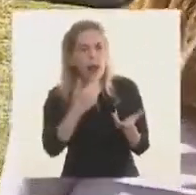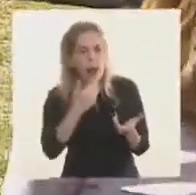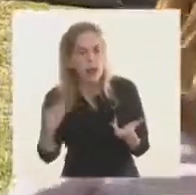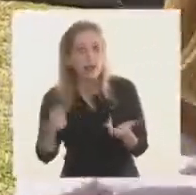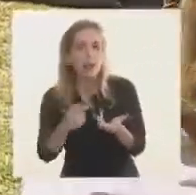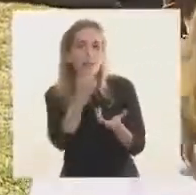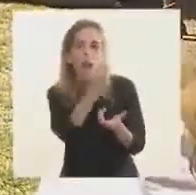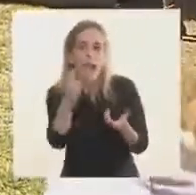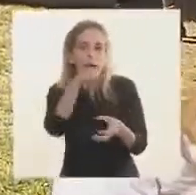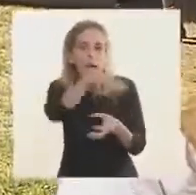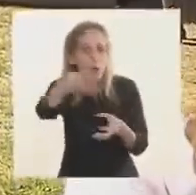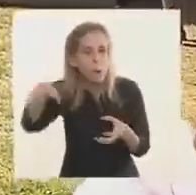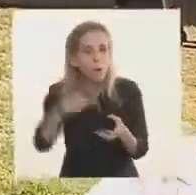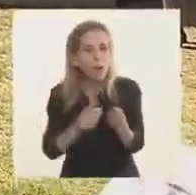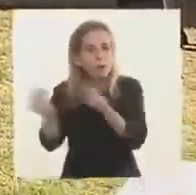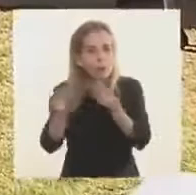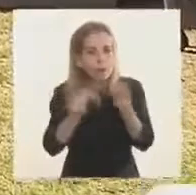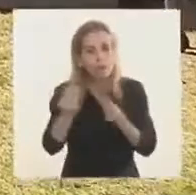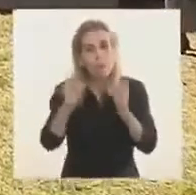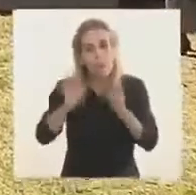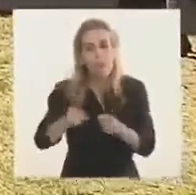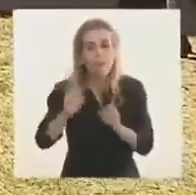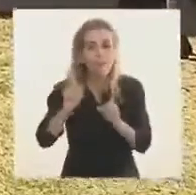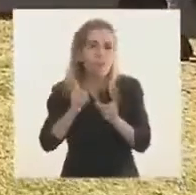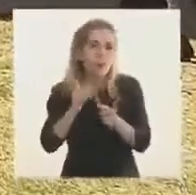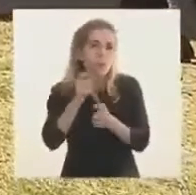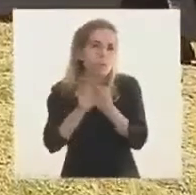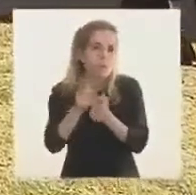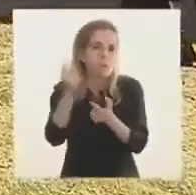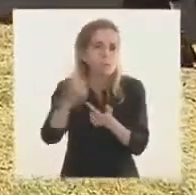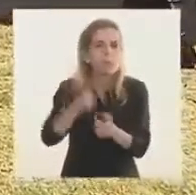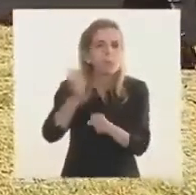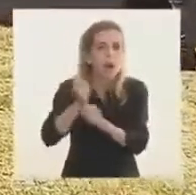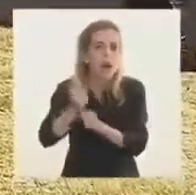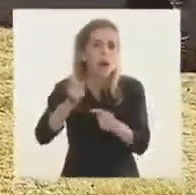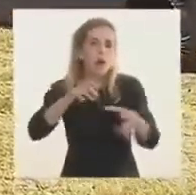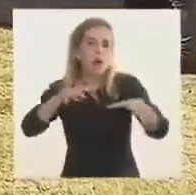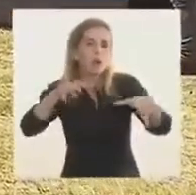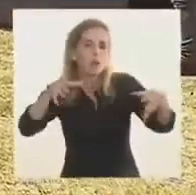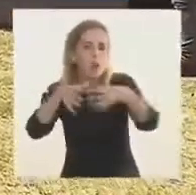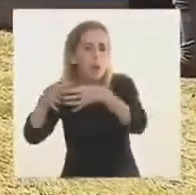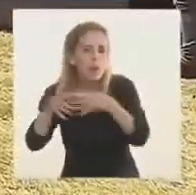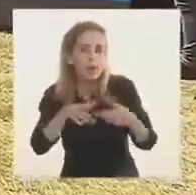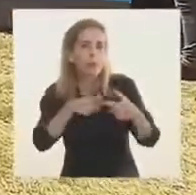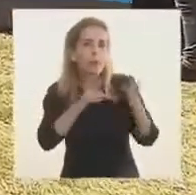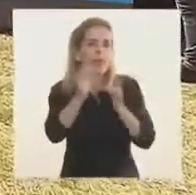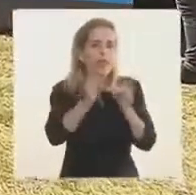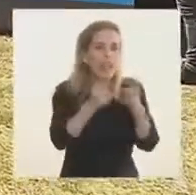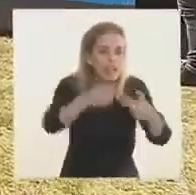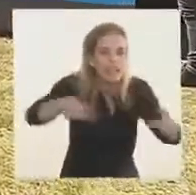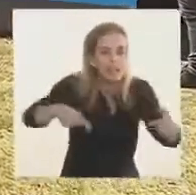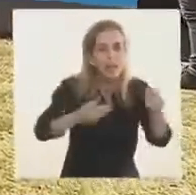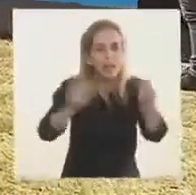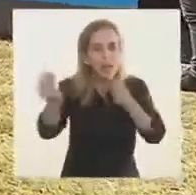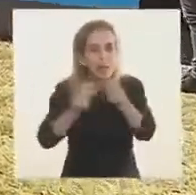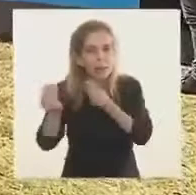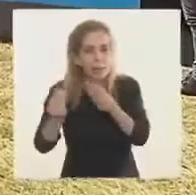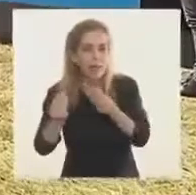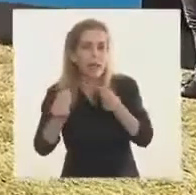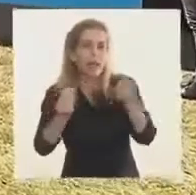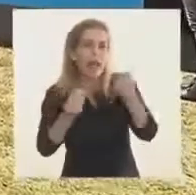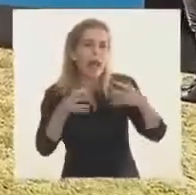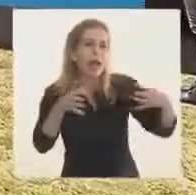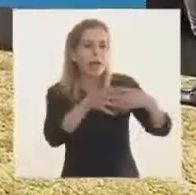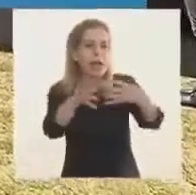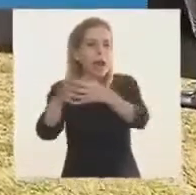entidades intermedias representativas de la producción, del trabajo, los movimientos sociales, las iglesias, cada uno de los cleros